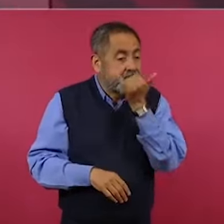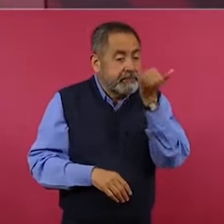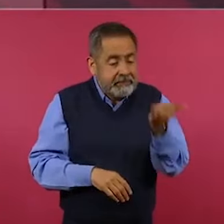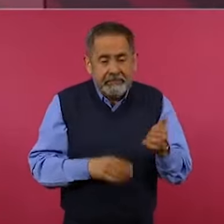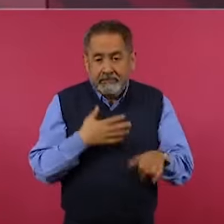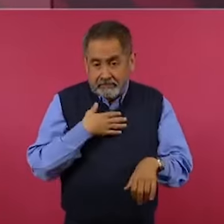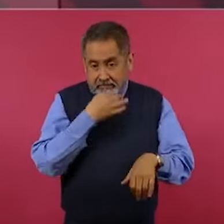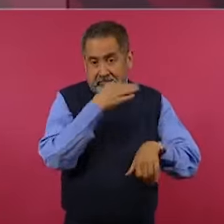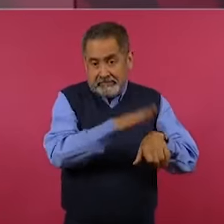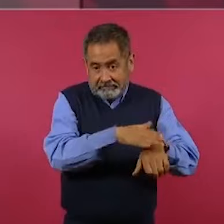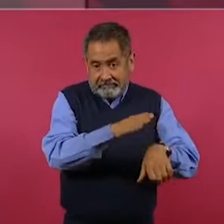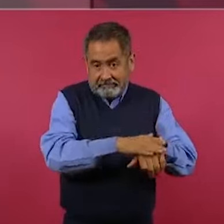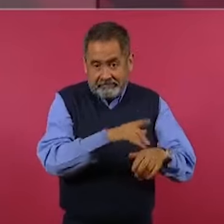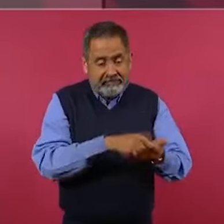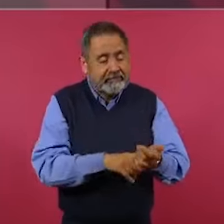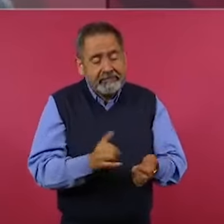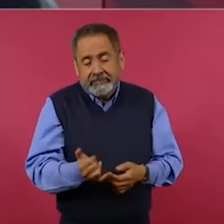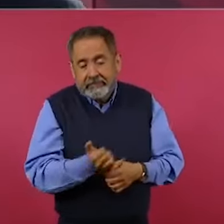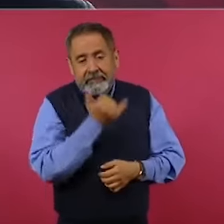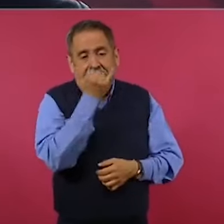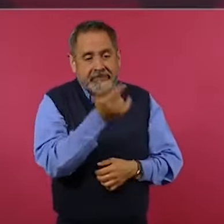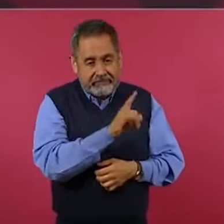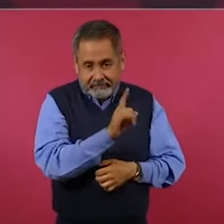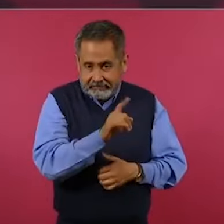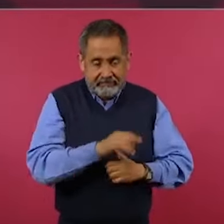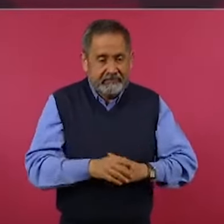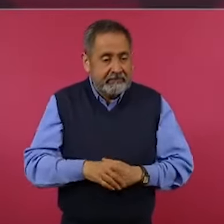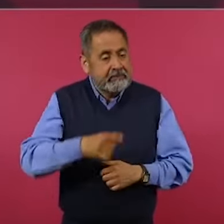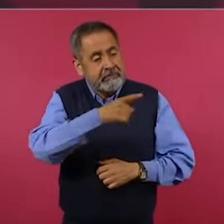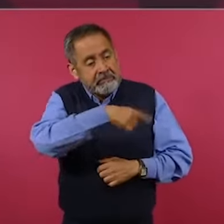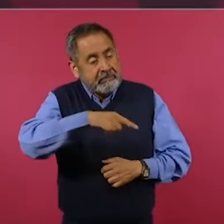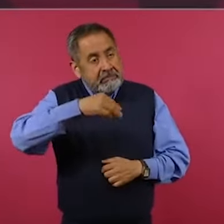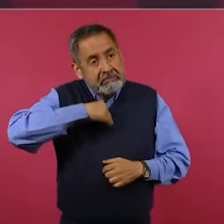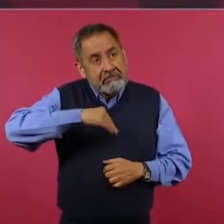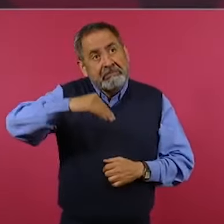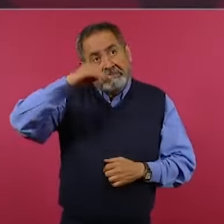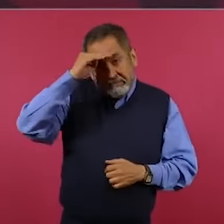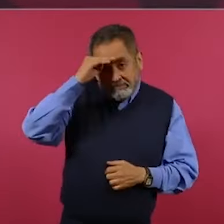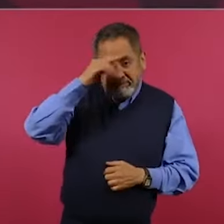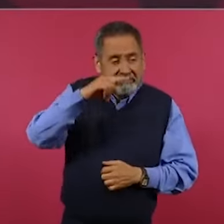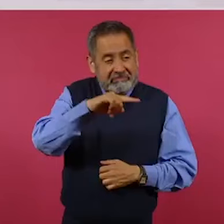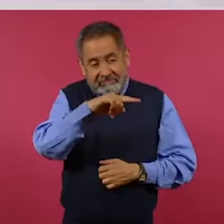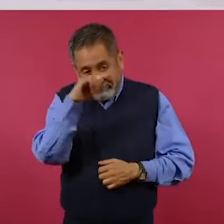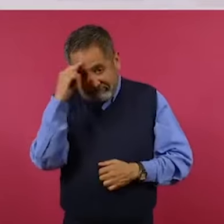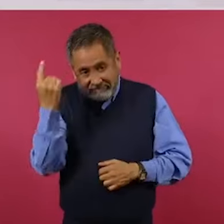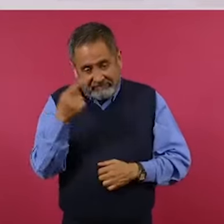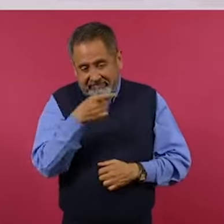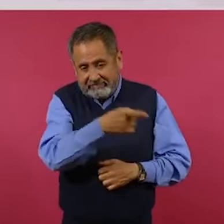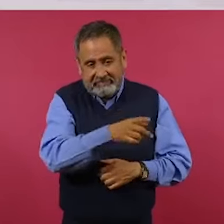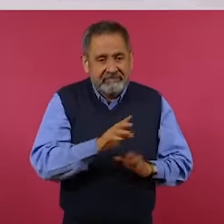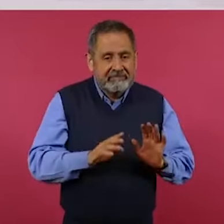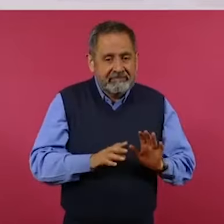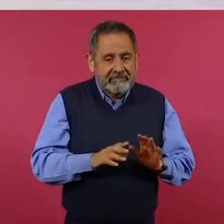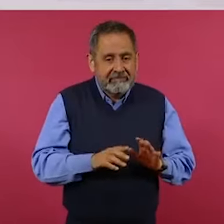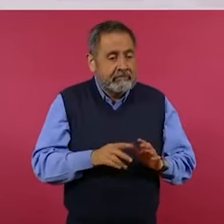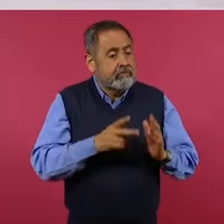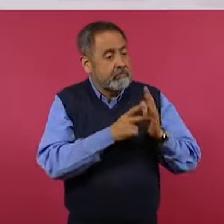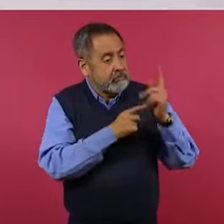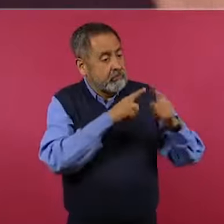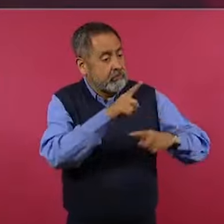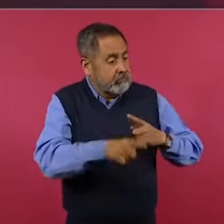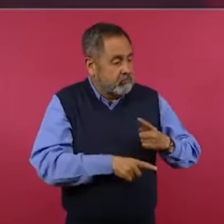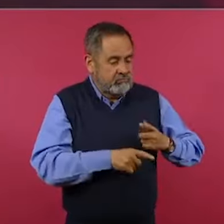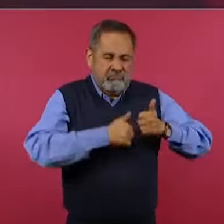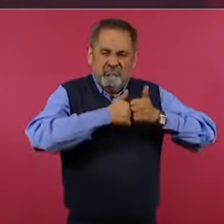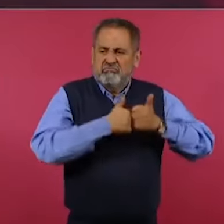de que piensen, de que van a regresar los